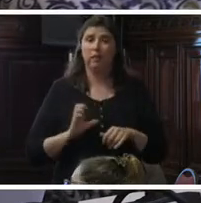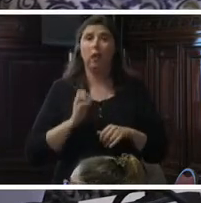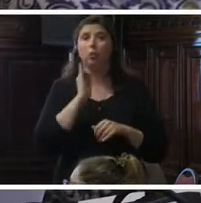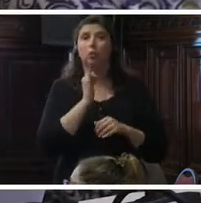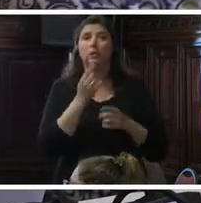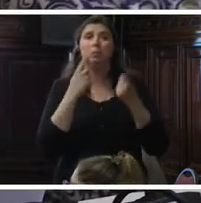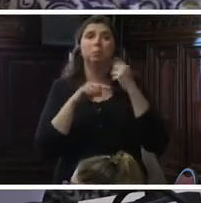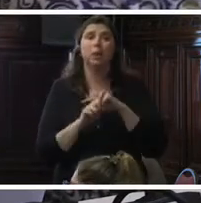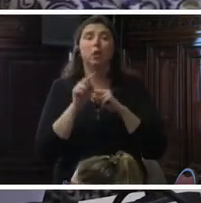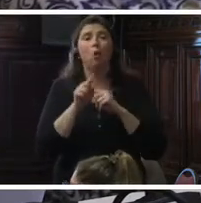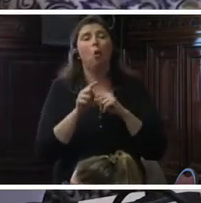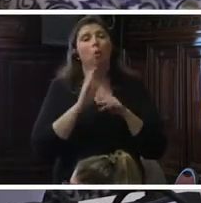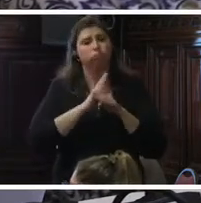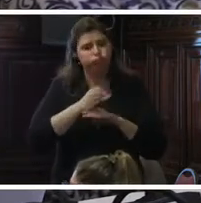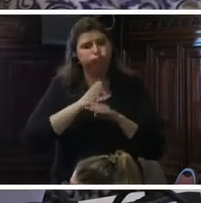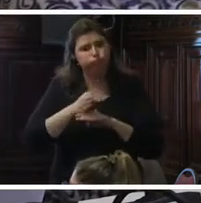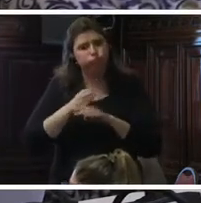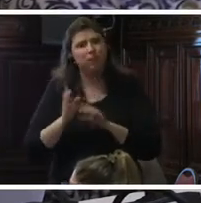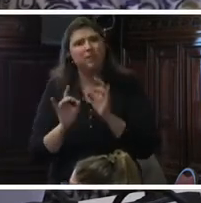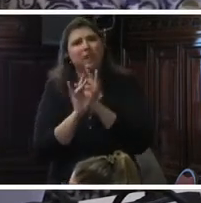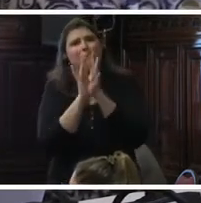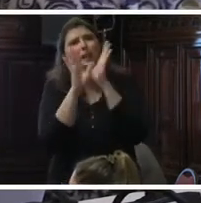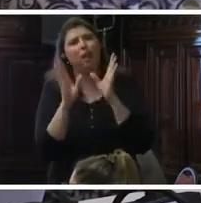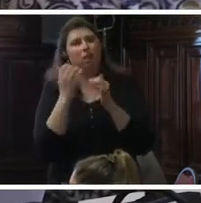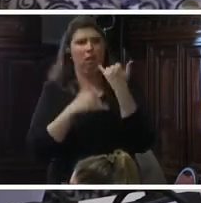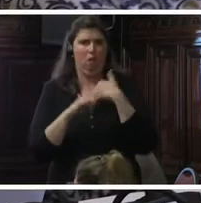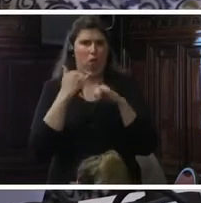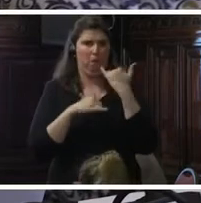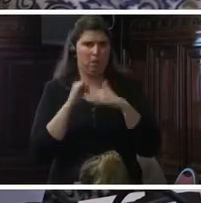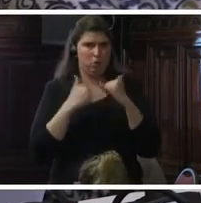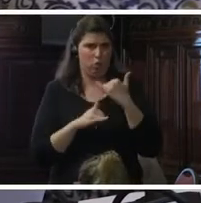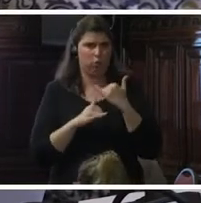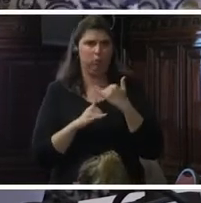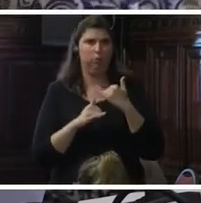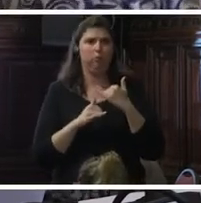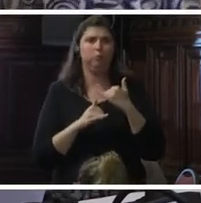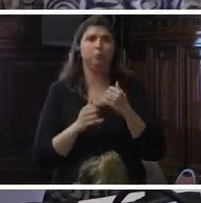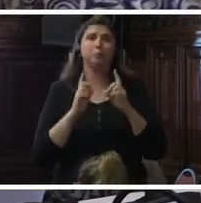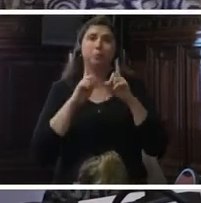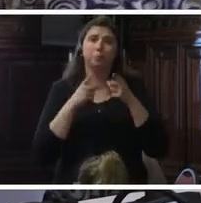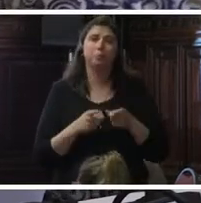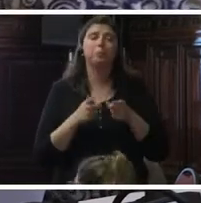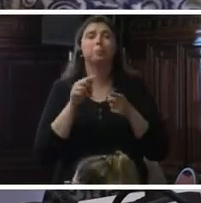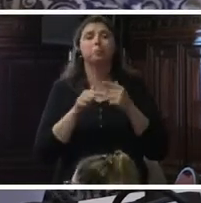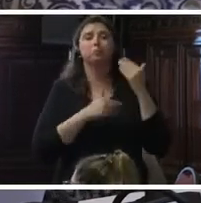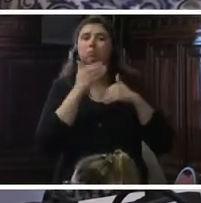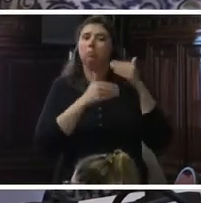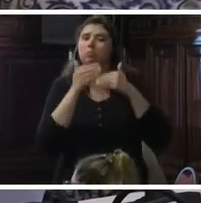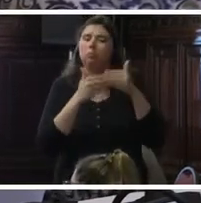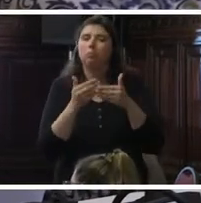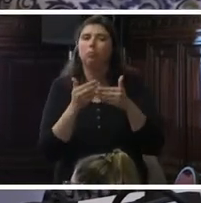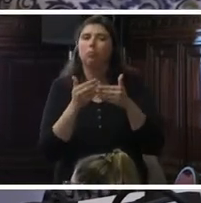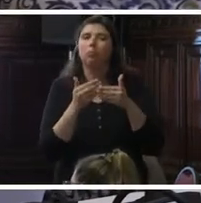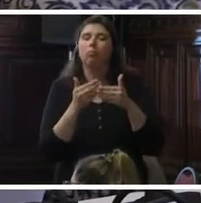fortalezcan los mecanismos de acceso a la información y la transparencia y se garanticen la disponibilidad de la información. Así como se debe generar, por ejemplo,